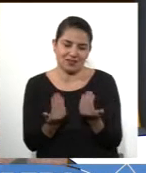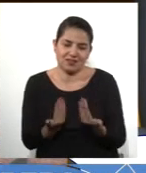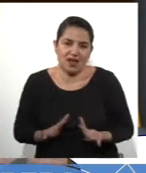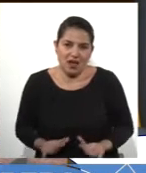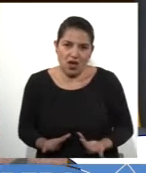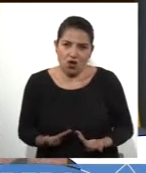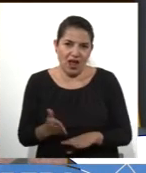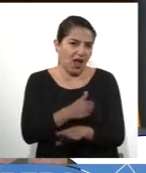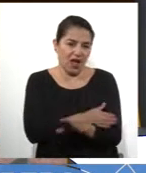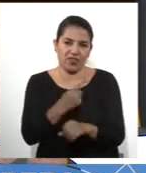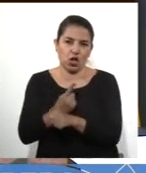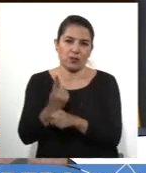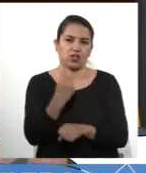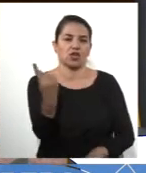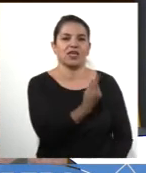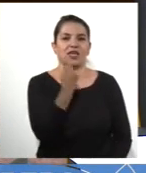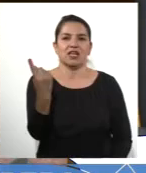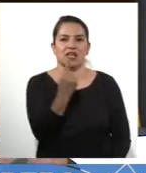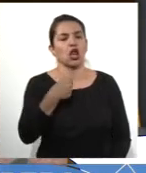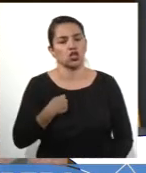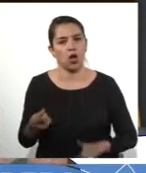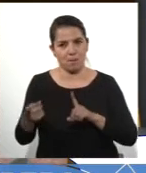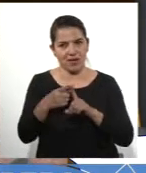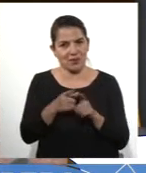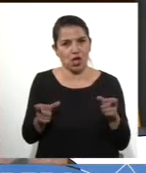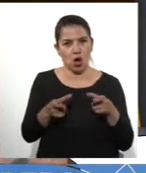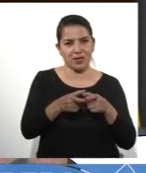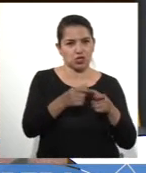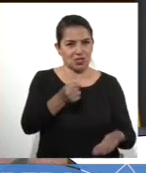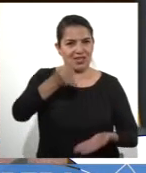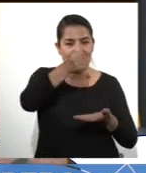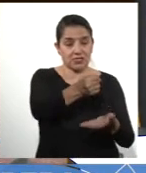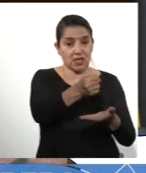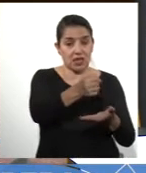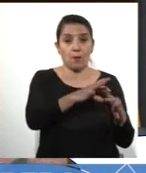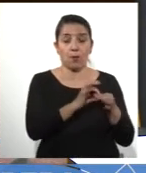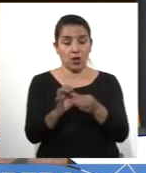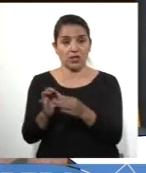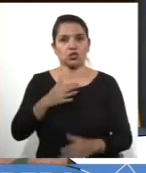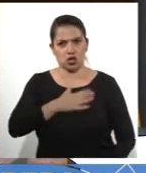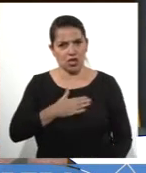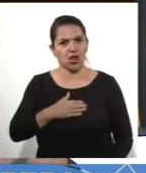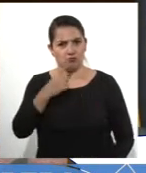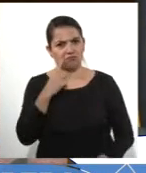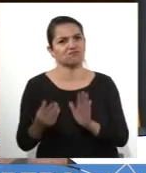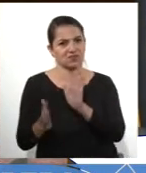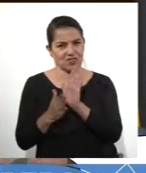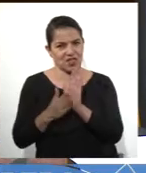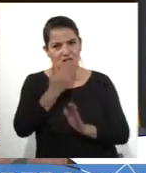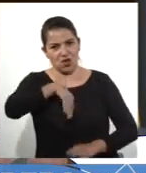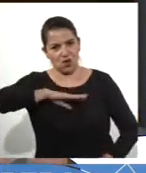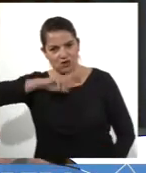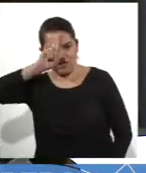lo conversamos en general y tuve la posibilidad de participar en la Comisión de Hacienda. Y por eso que quiero testimoniar nuestro